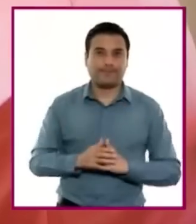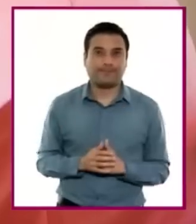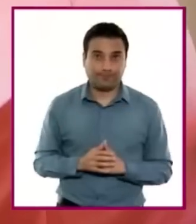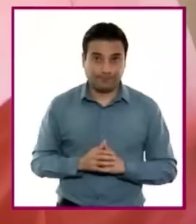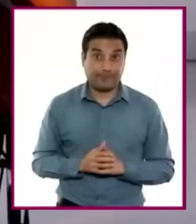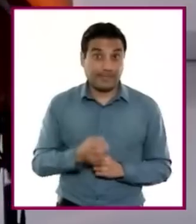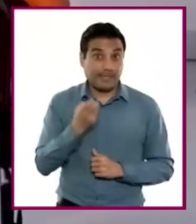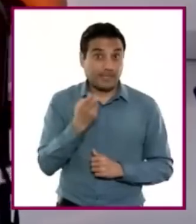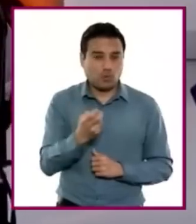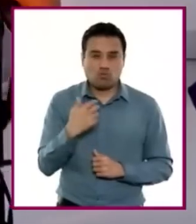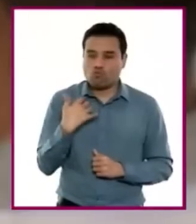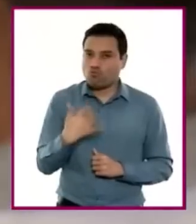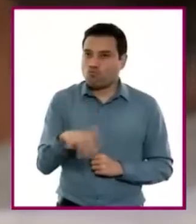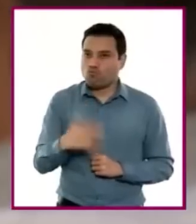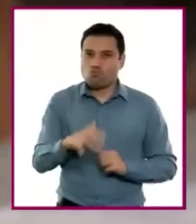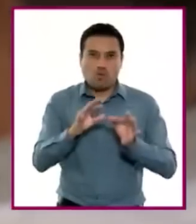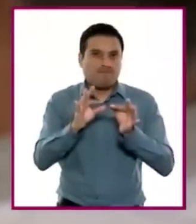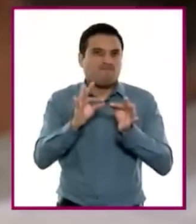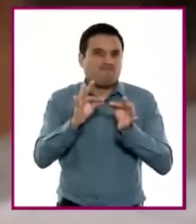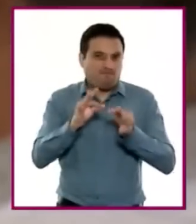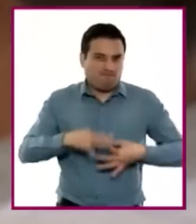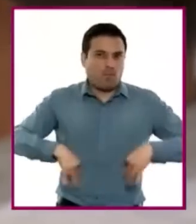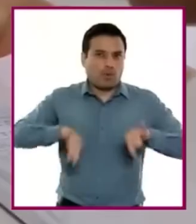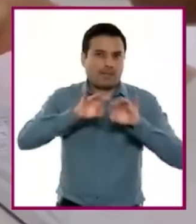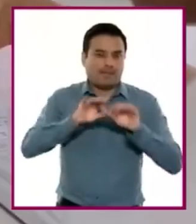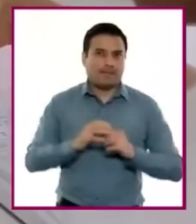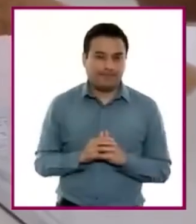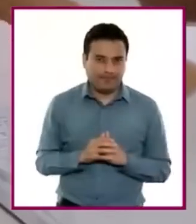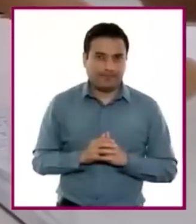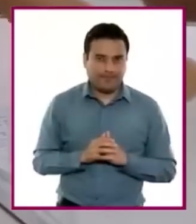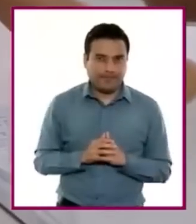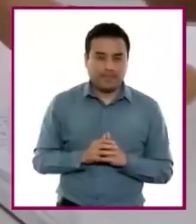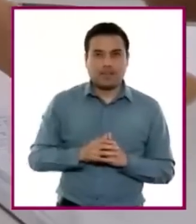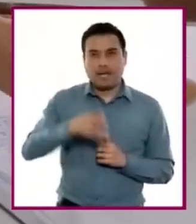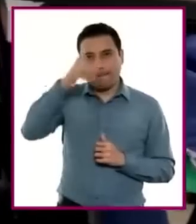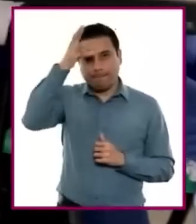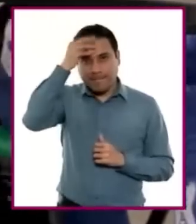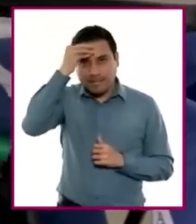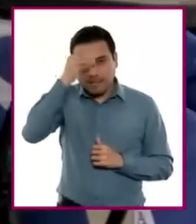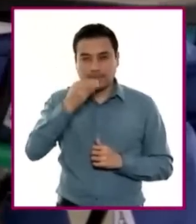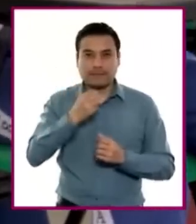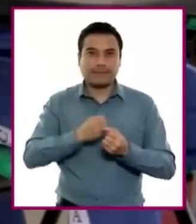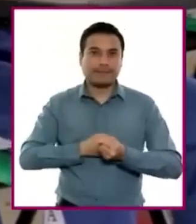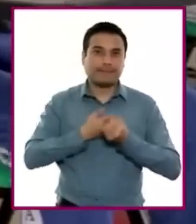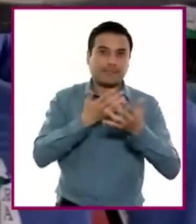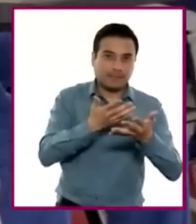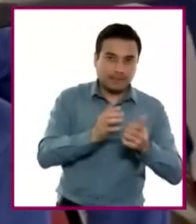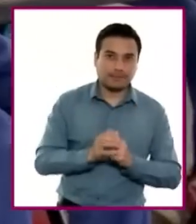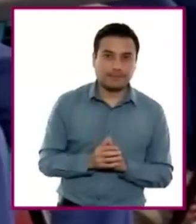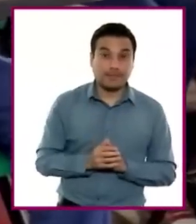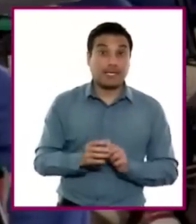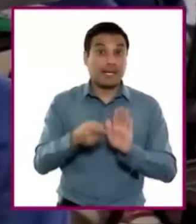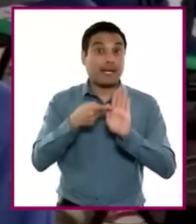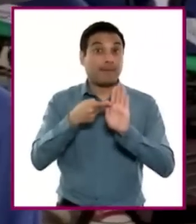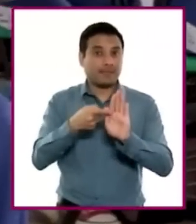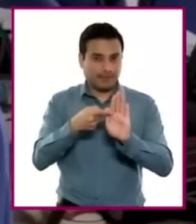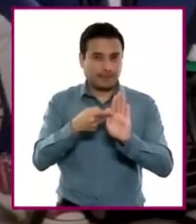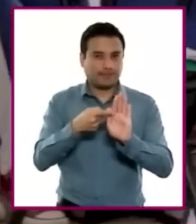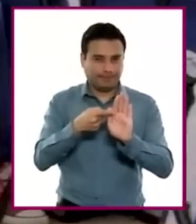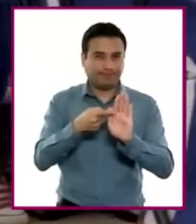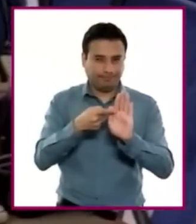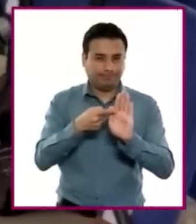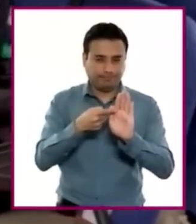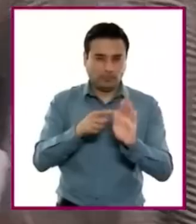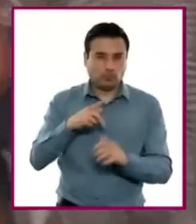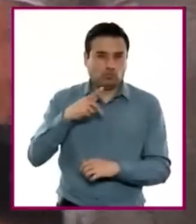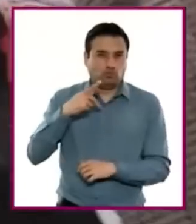acervo social y cultural que se refiere a las distintas maneras de pensar, expresar, representar y hacer de las personas que